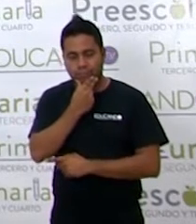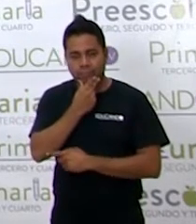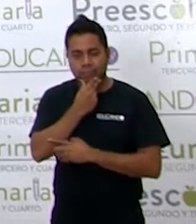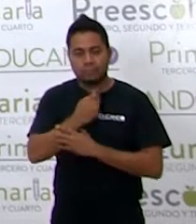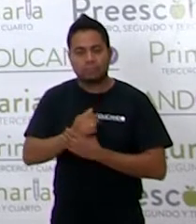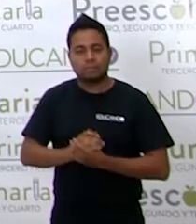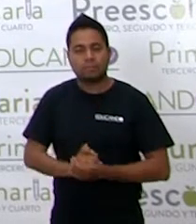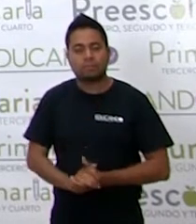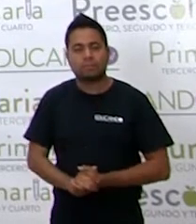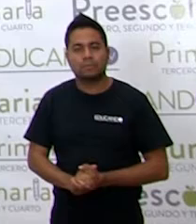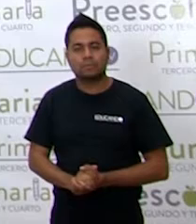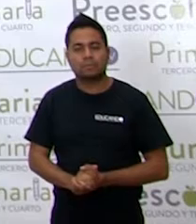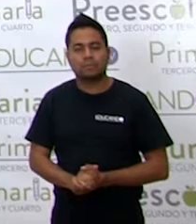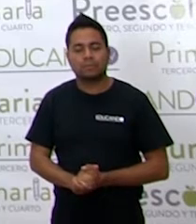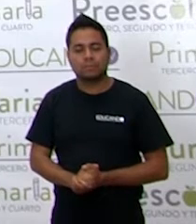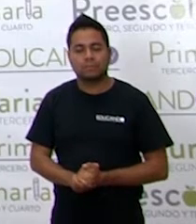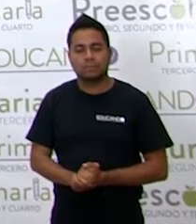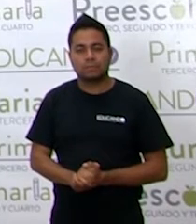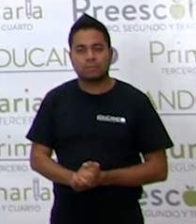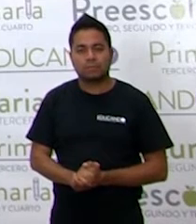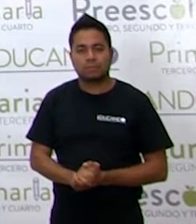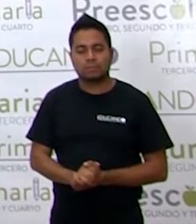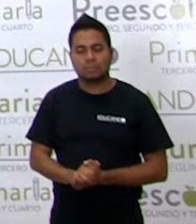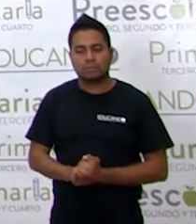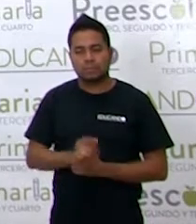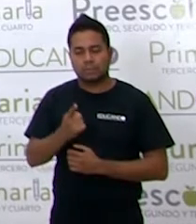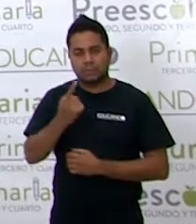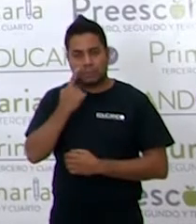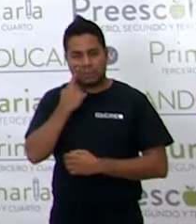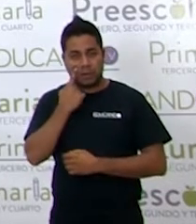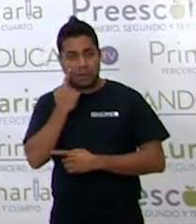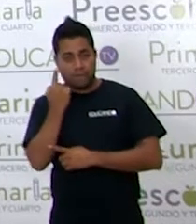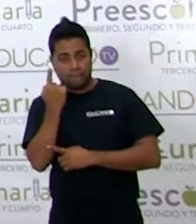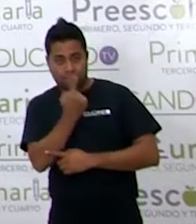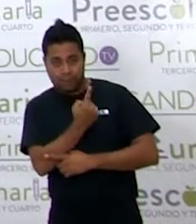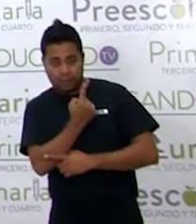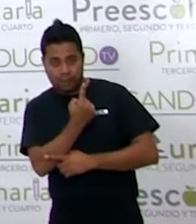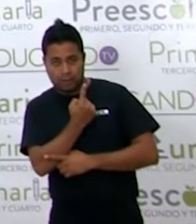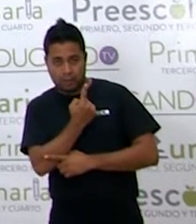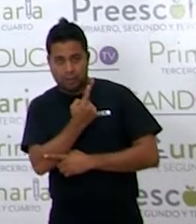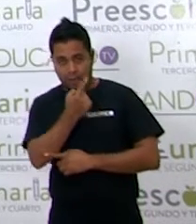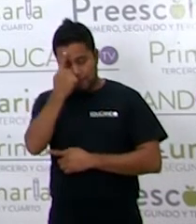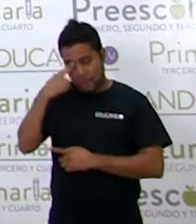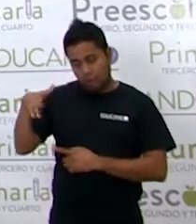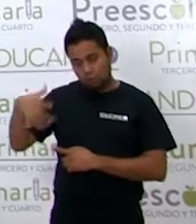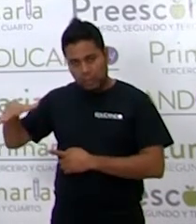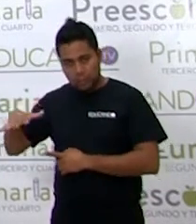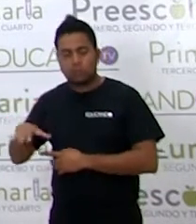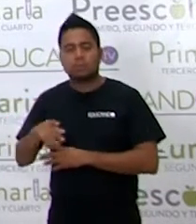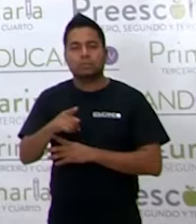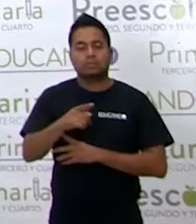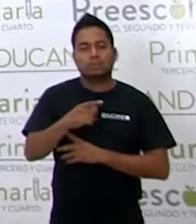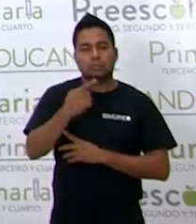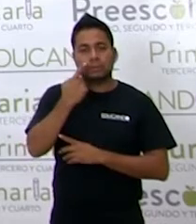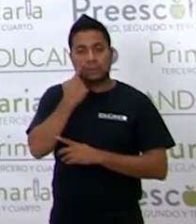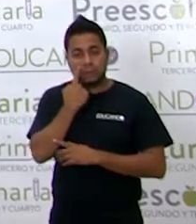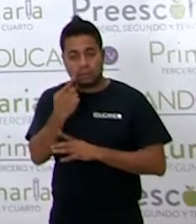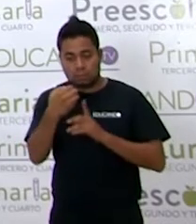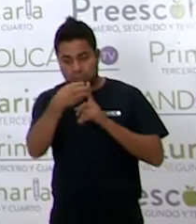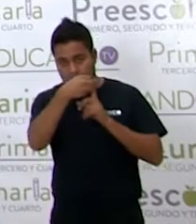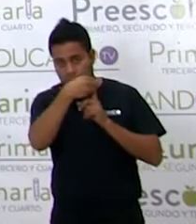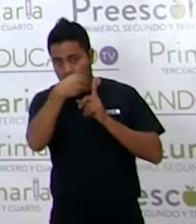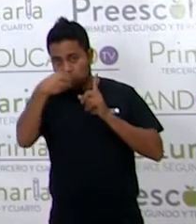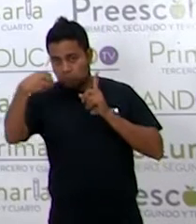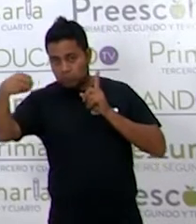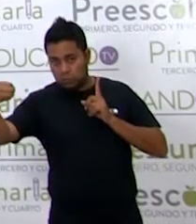Observa si es una oración